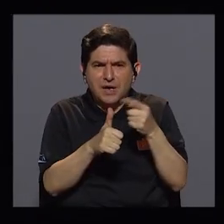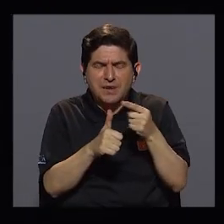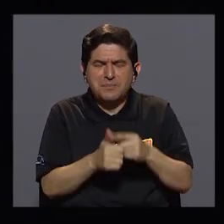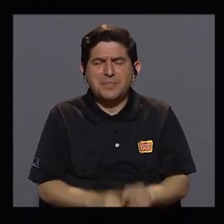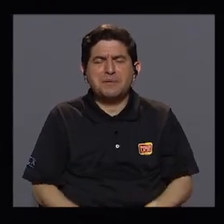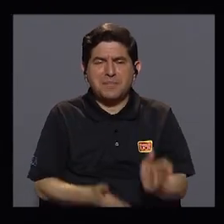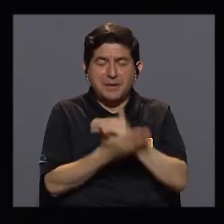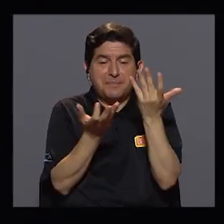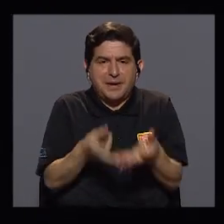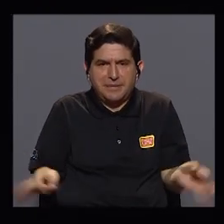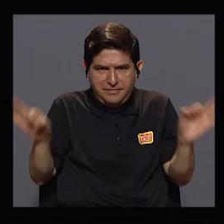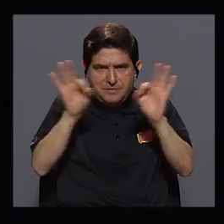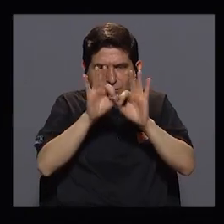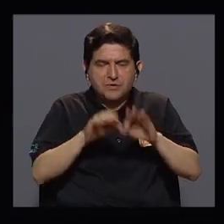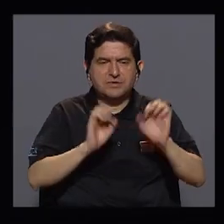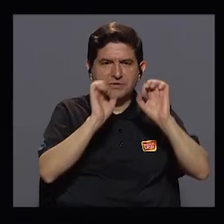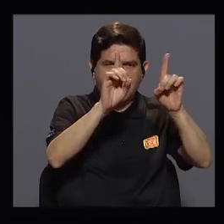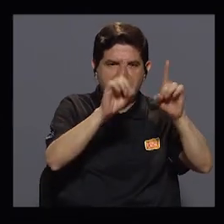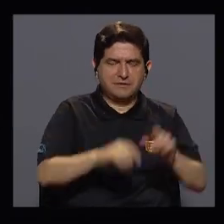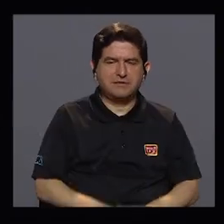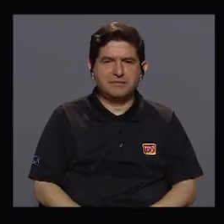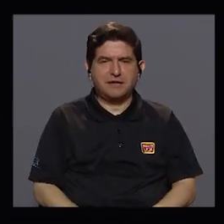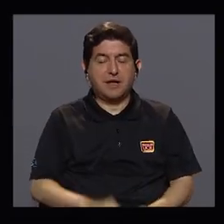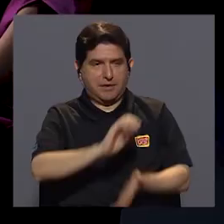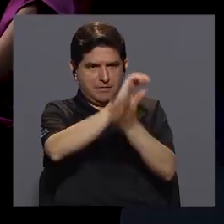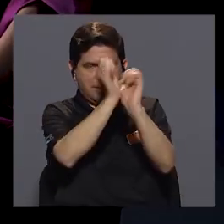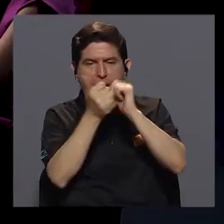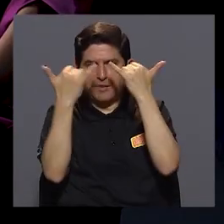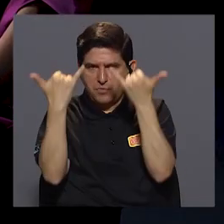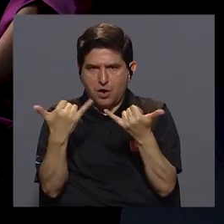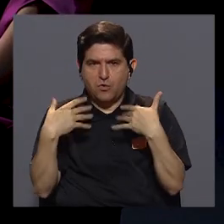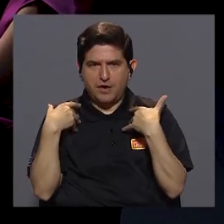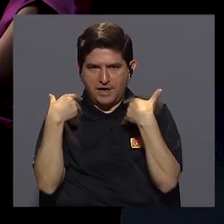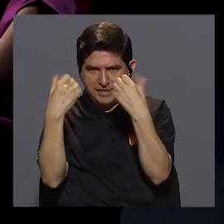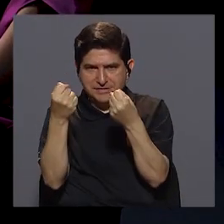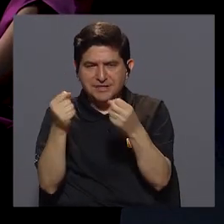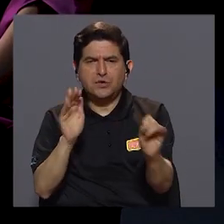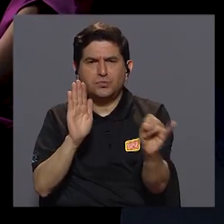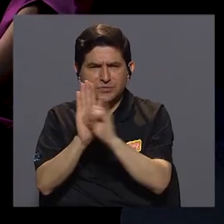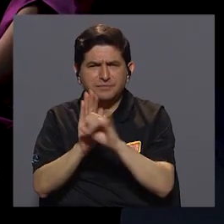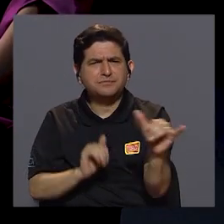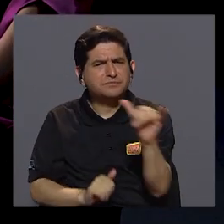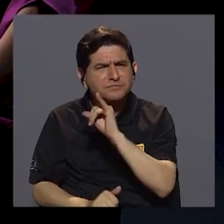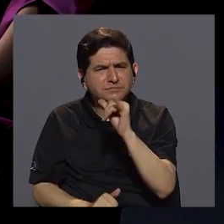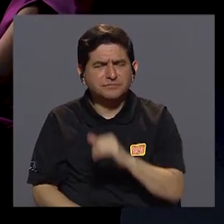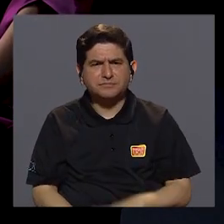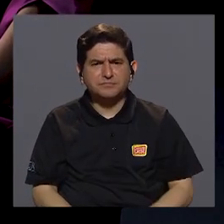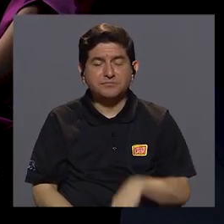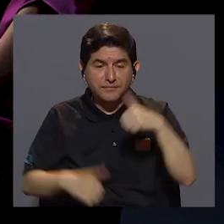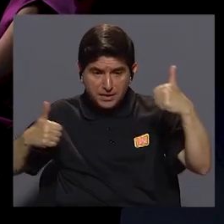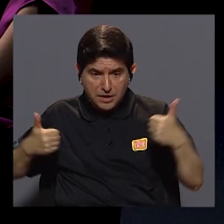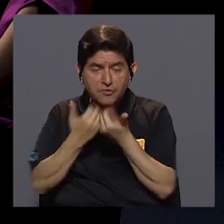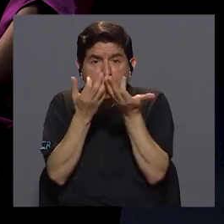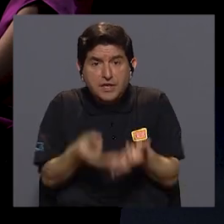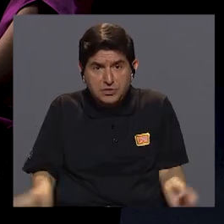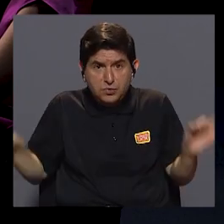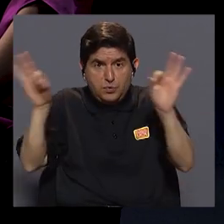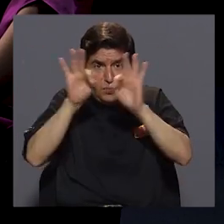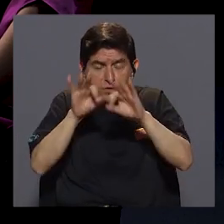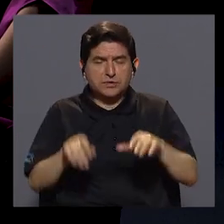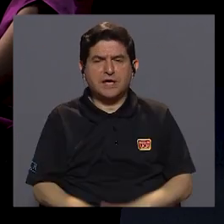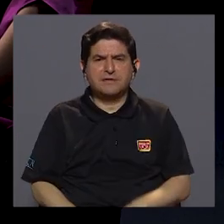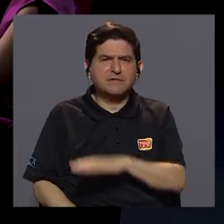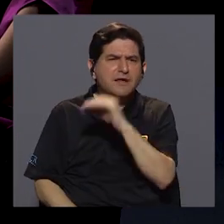rubro tan grande que es la educación. Ahora demos un salto al sector salud. ¿Podemos identificar también ese reto tan grande que hay